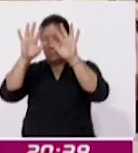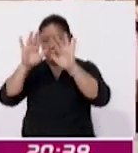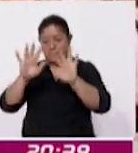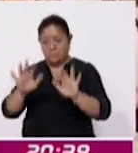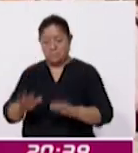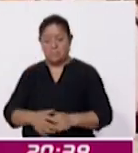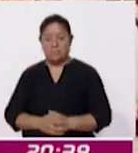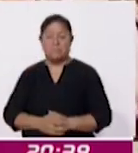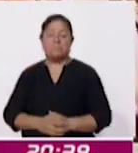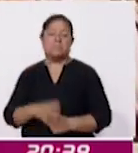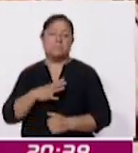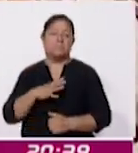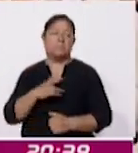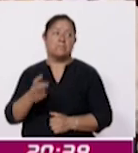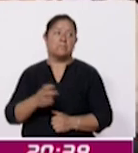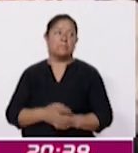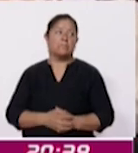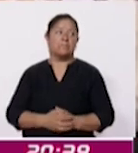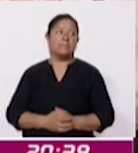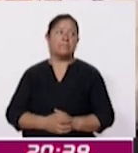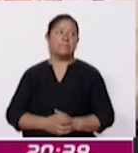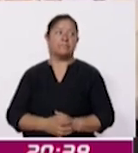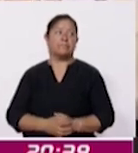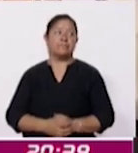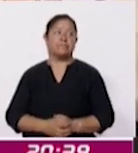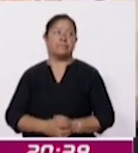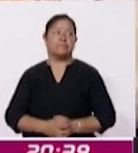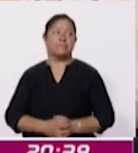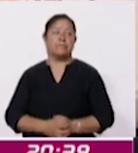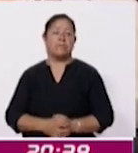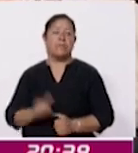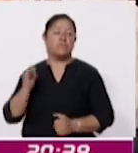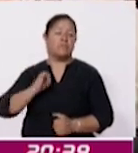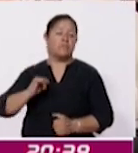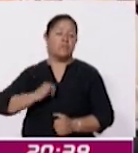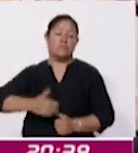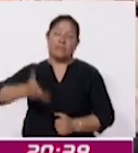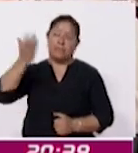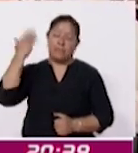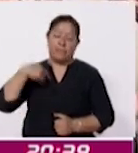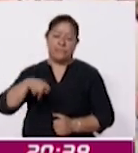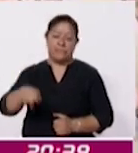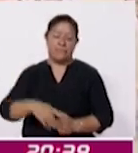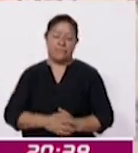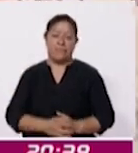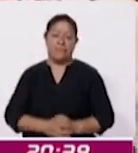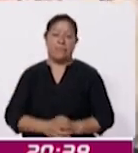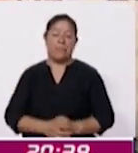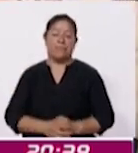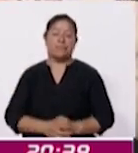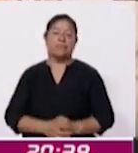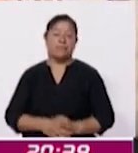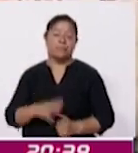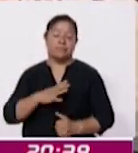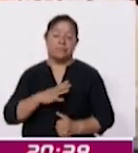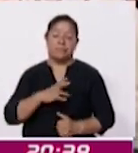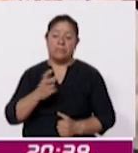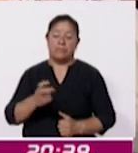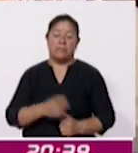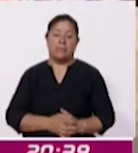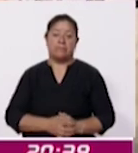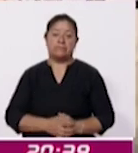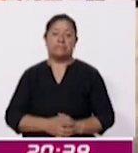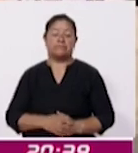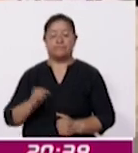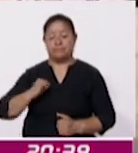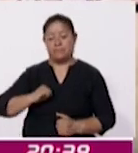de los más antiguos vestigios virreinales que quedan del siglo